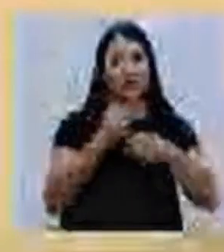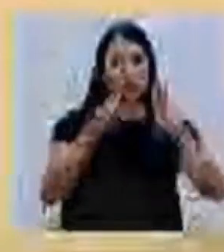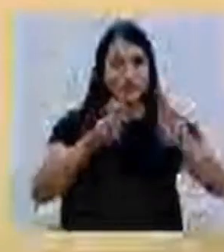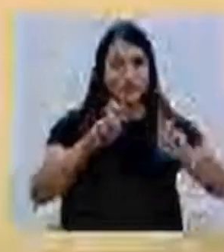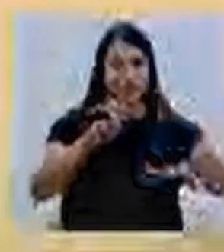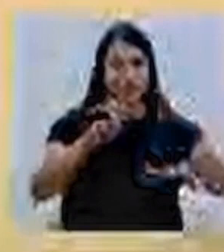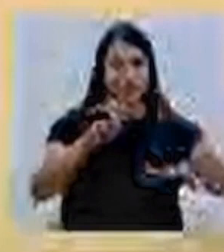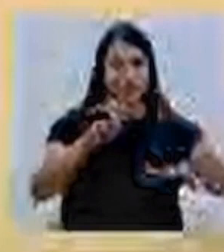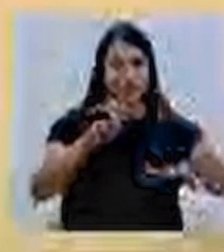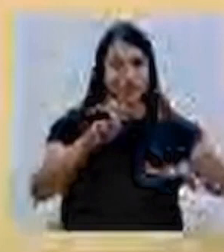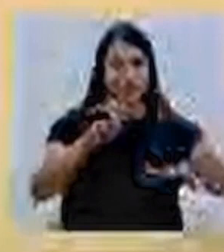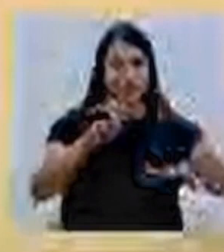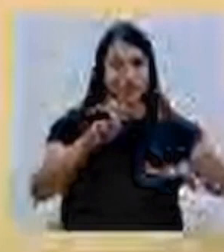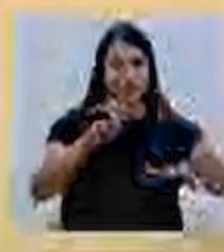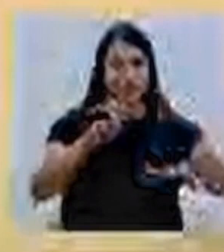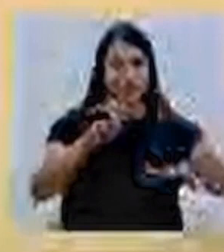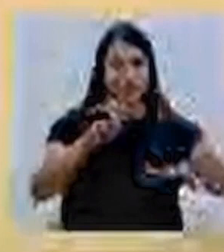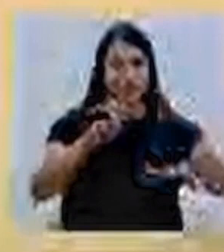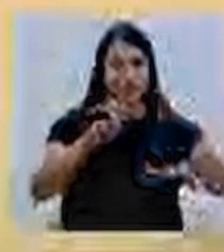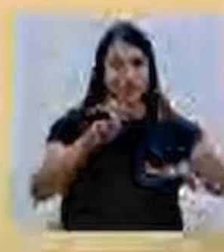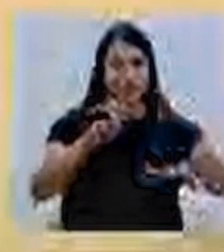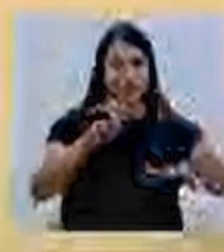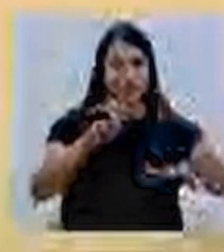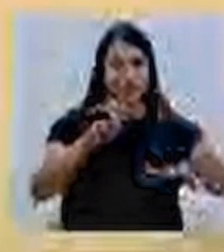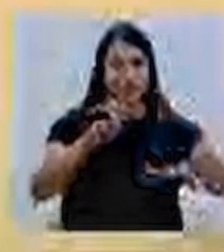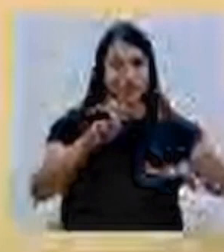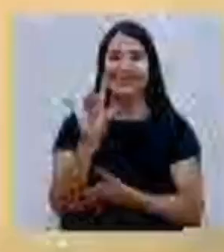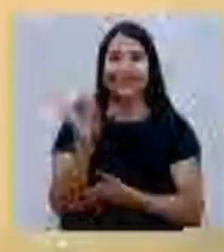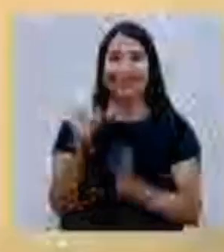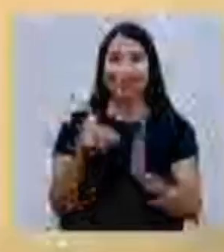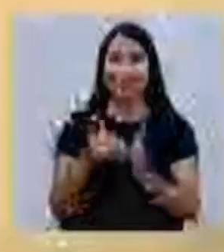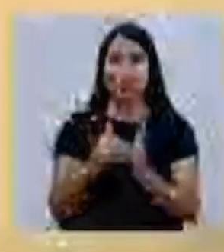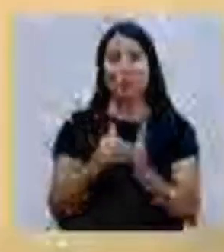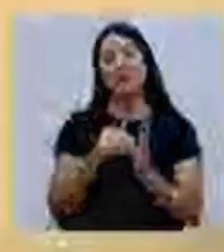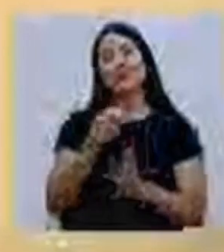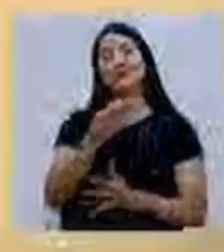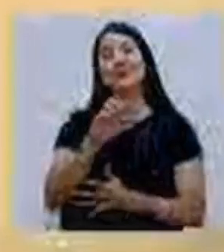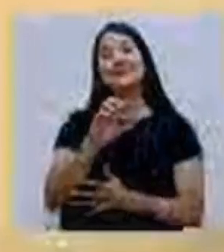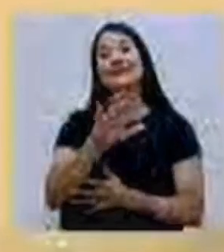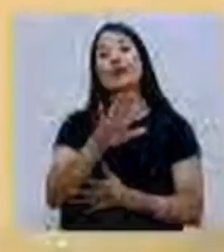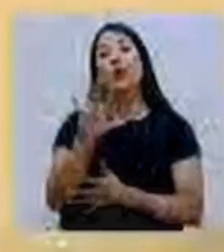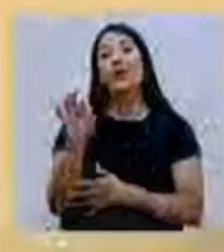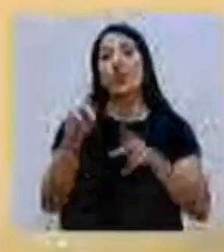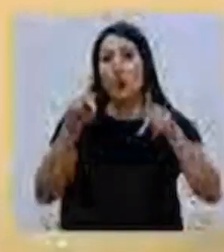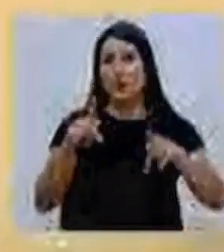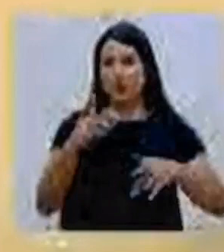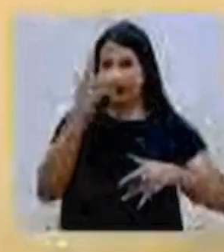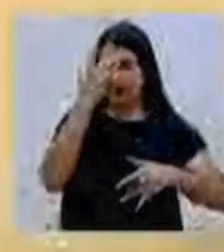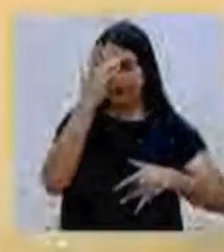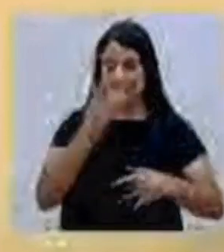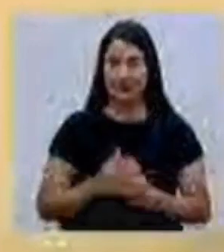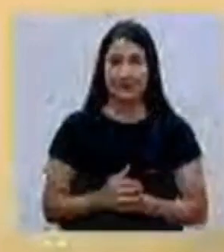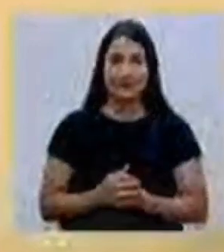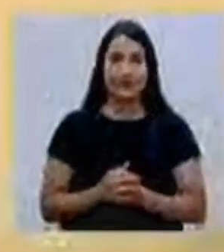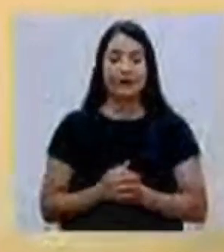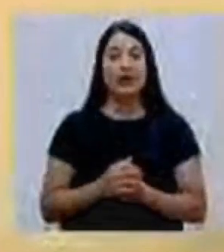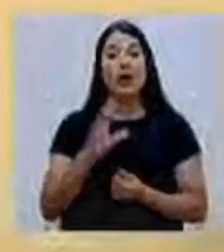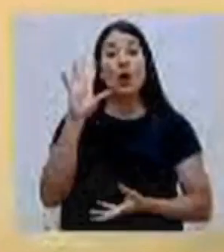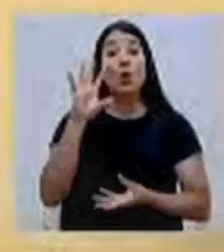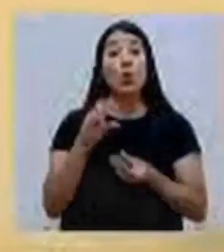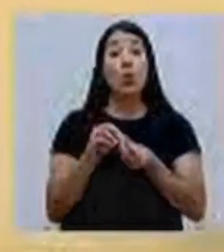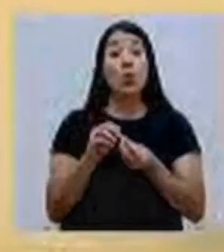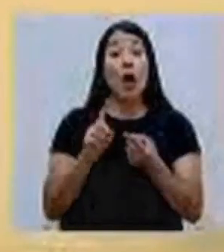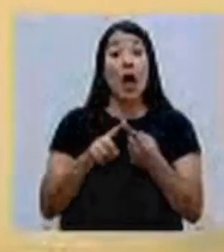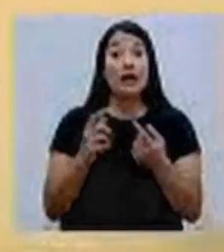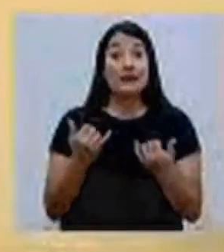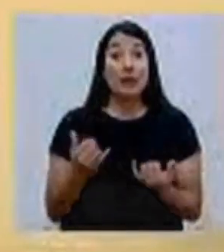Para un total acumulado de 68,059 casos confirmados. Se contabilizan a la